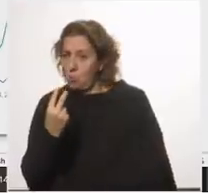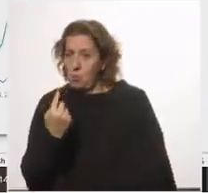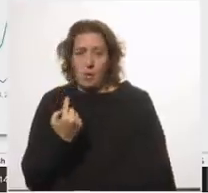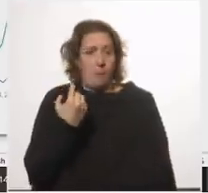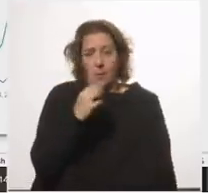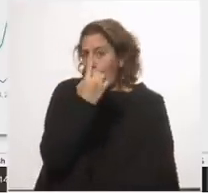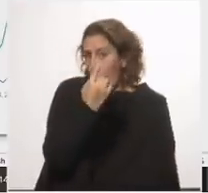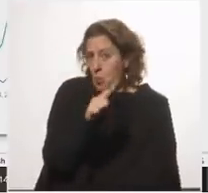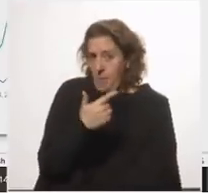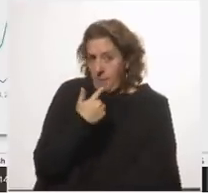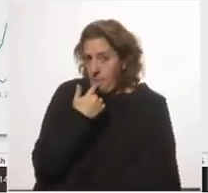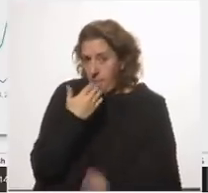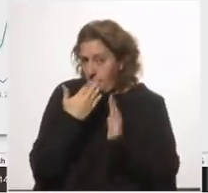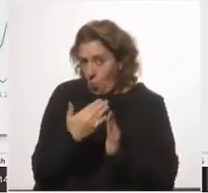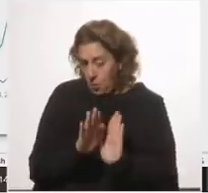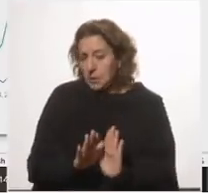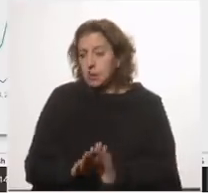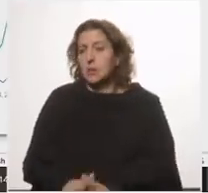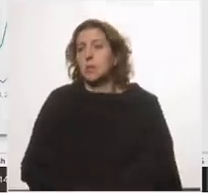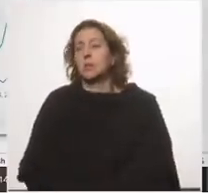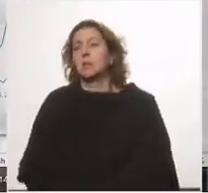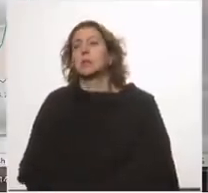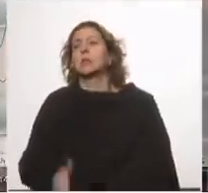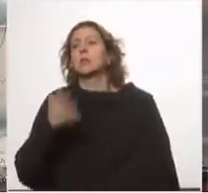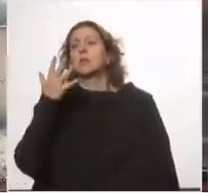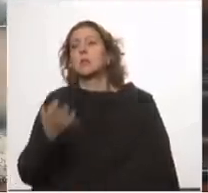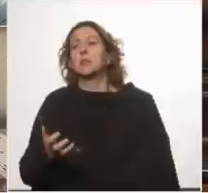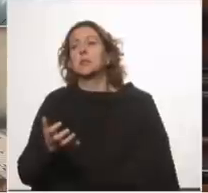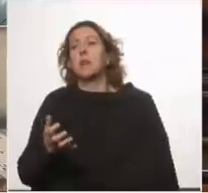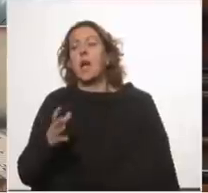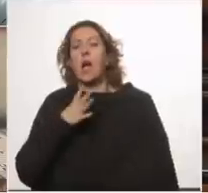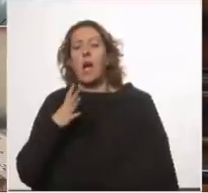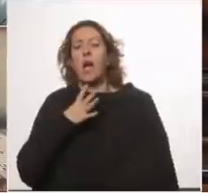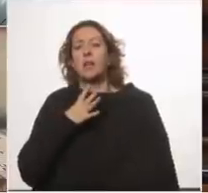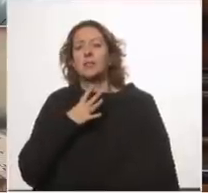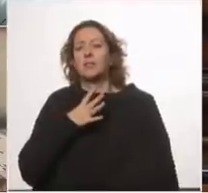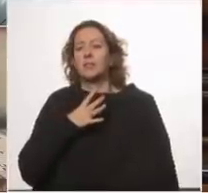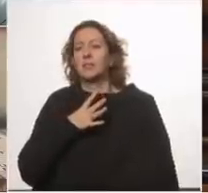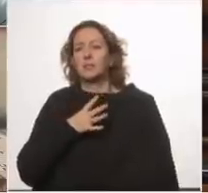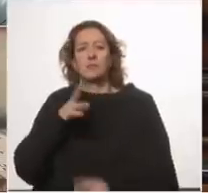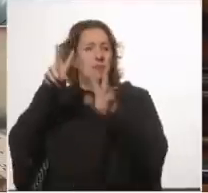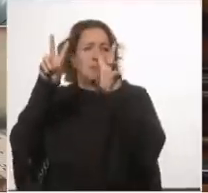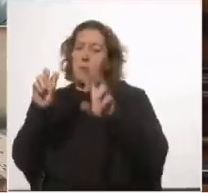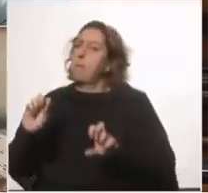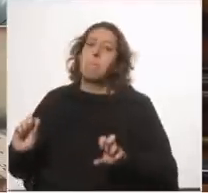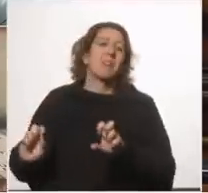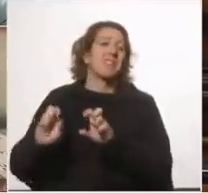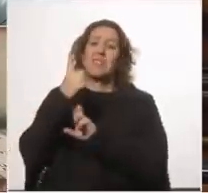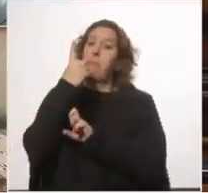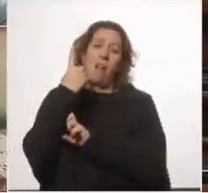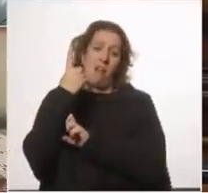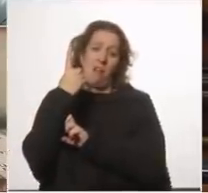preguntas era el contexto quiero decir que hay una tesis principal en nuestra interpelación